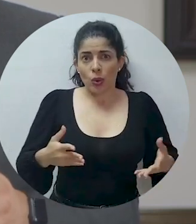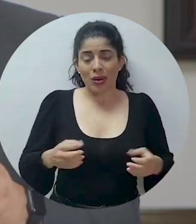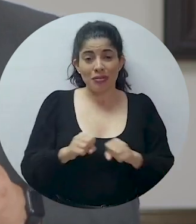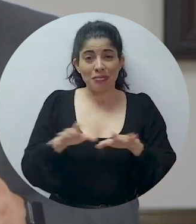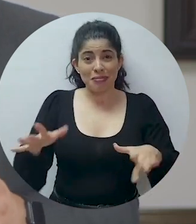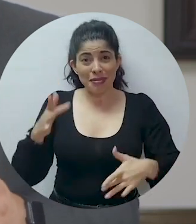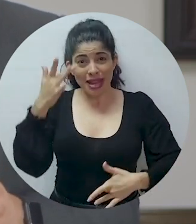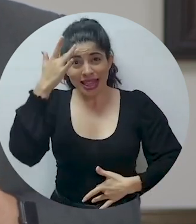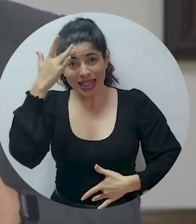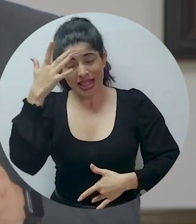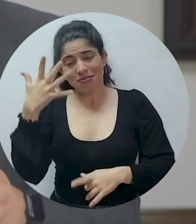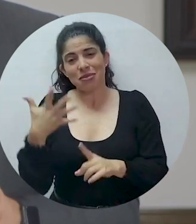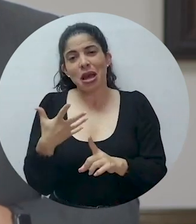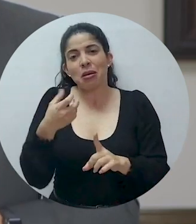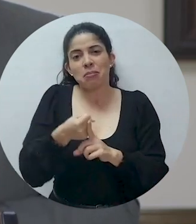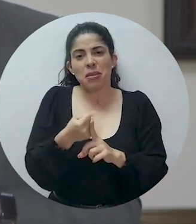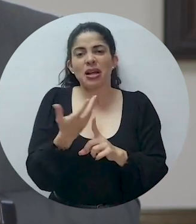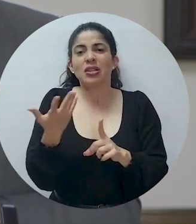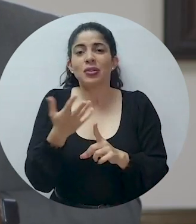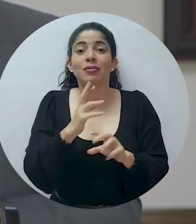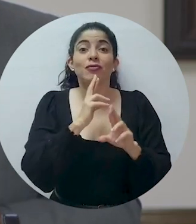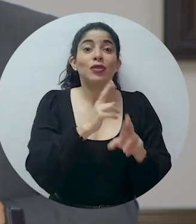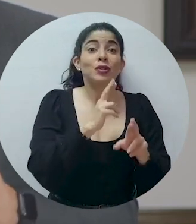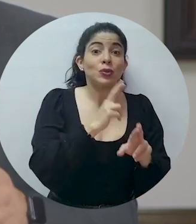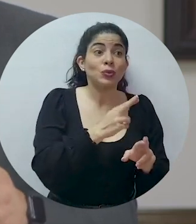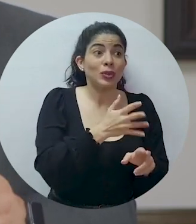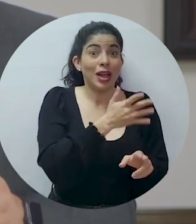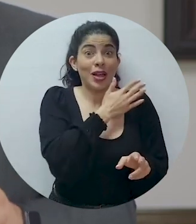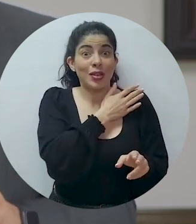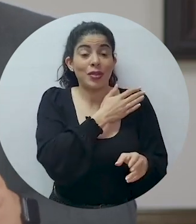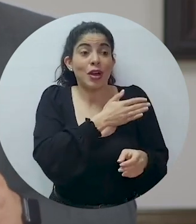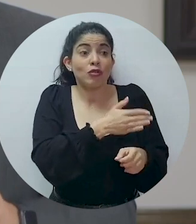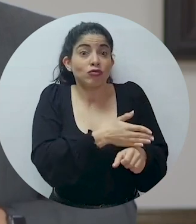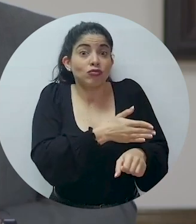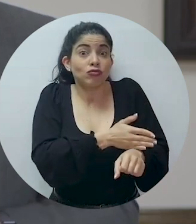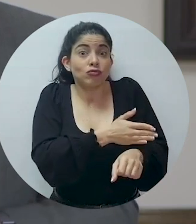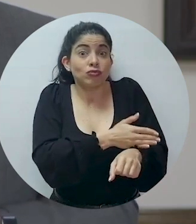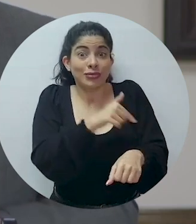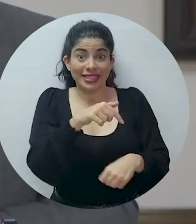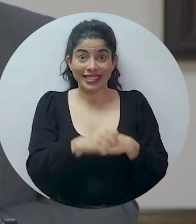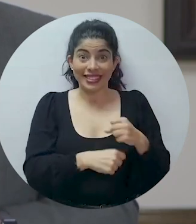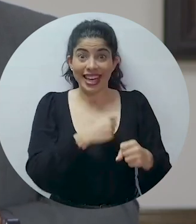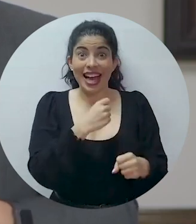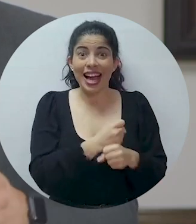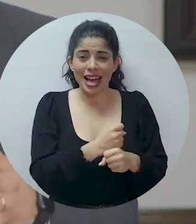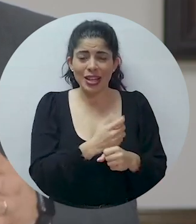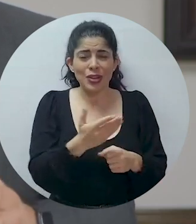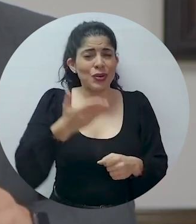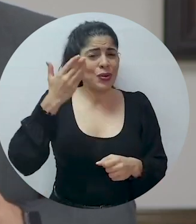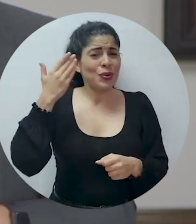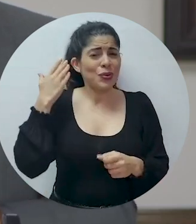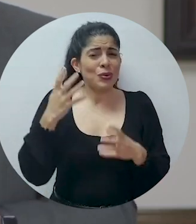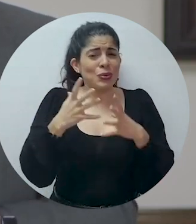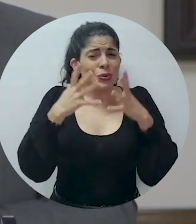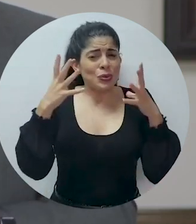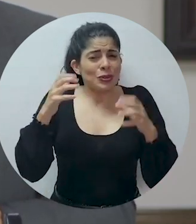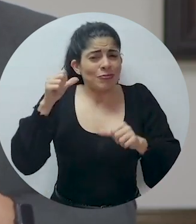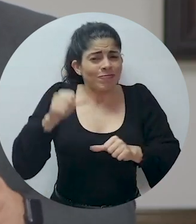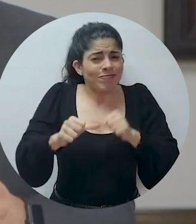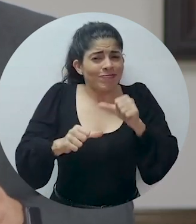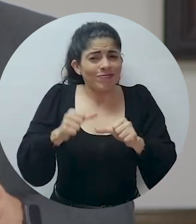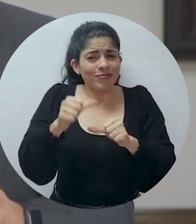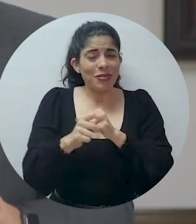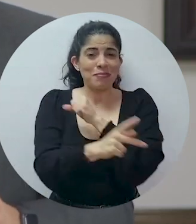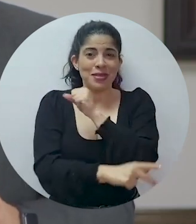revertido en parte los avances de los resultados que ya empezábamos a ver a principios de año, de los enormes esfuerzos